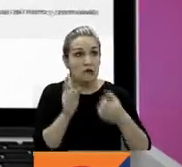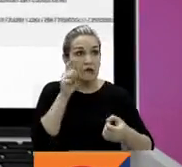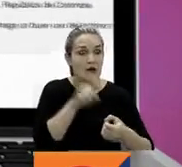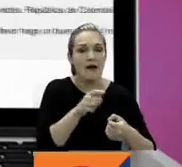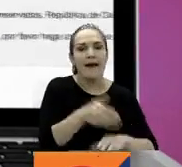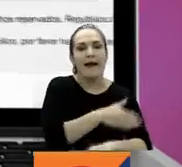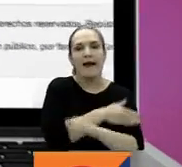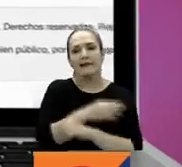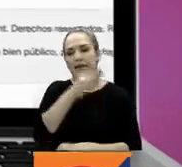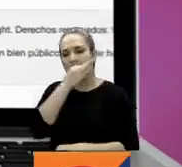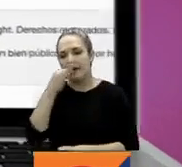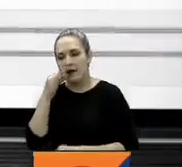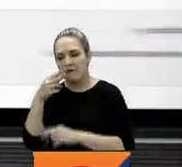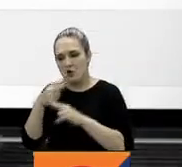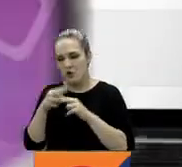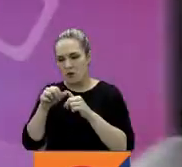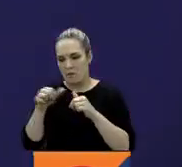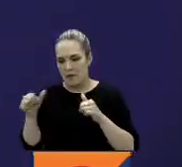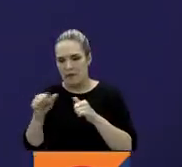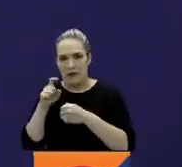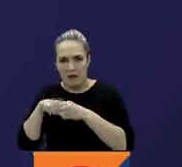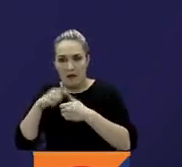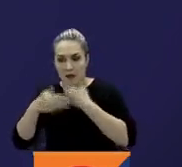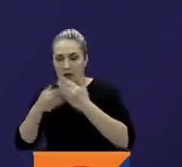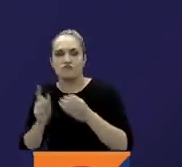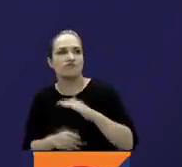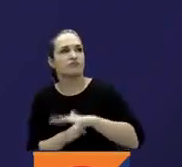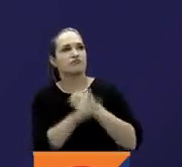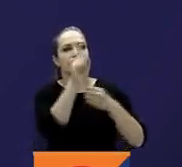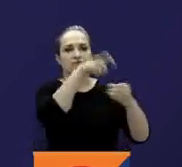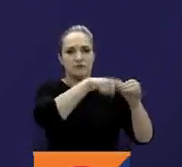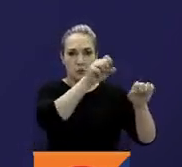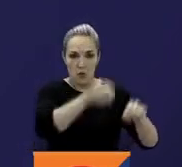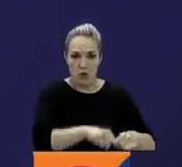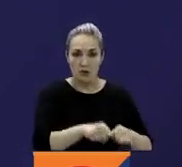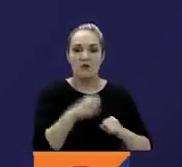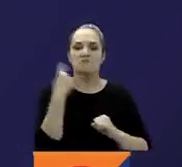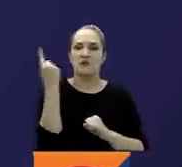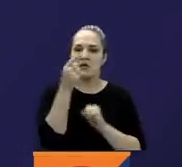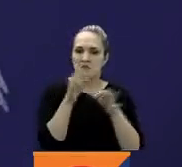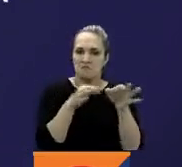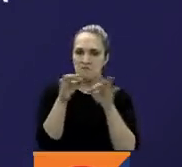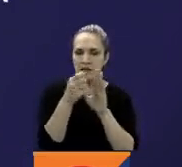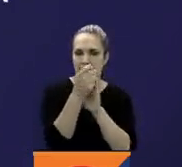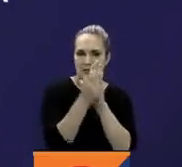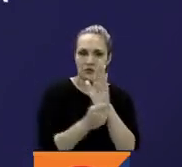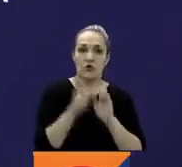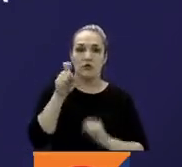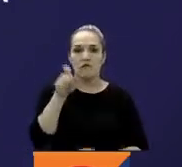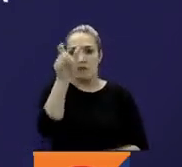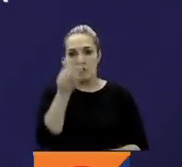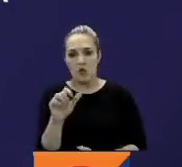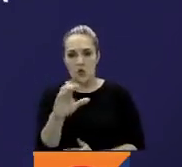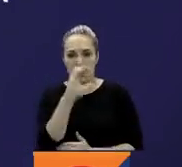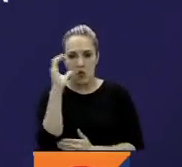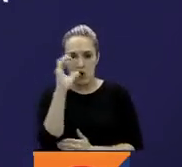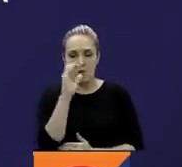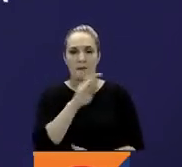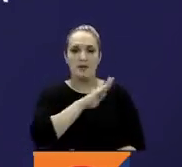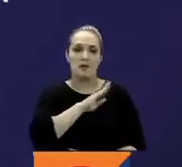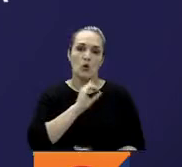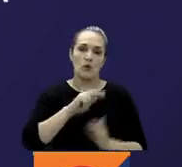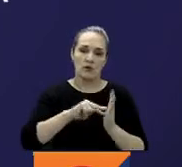usuario y contraseña para registrar sus datos en la plataforma. Al ingresar, le aparecerán las generalidades y requisitos, como ser colombiano, ser